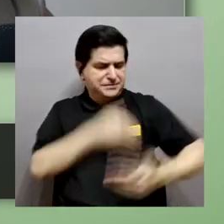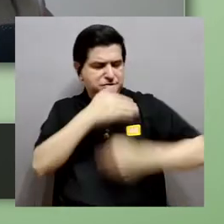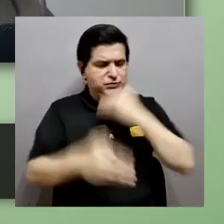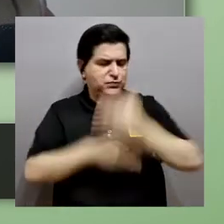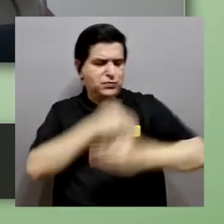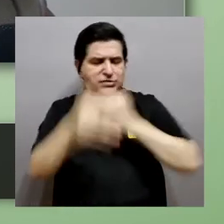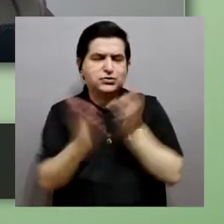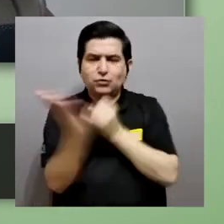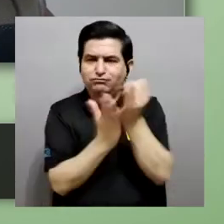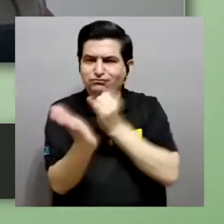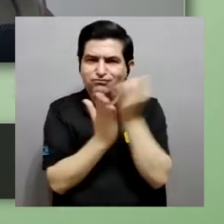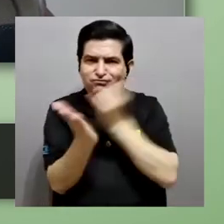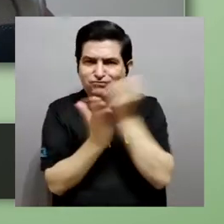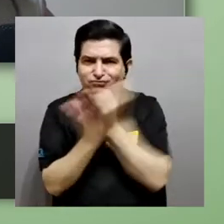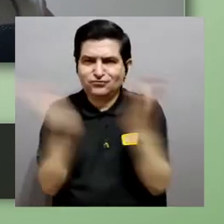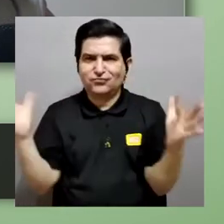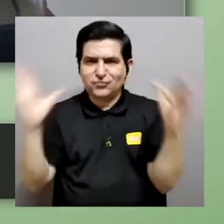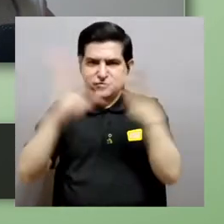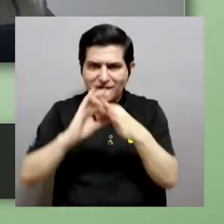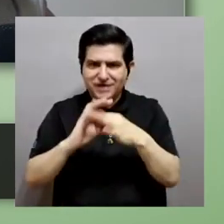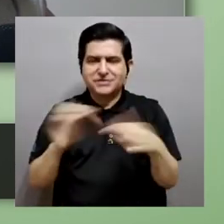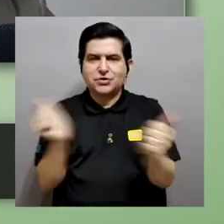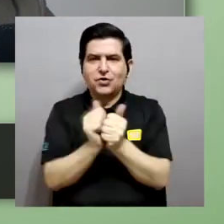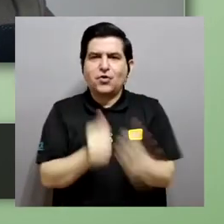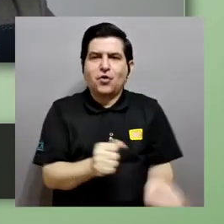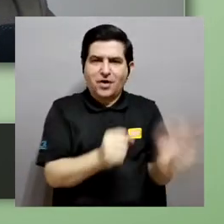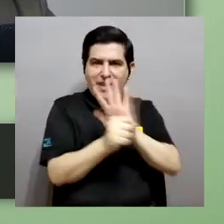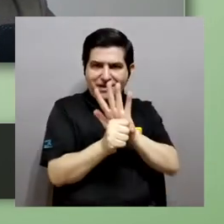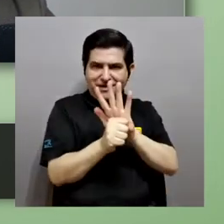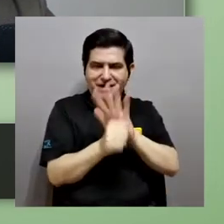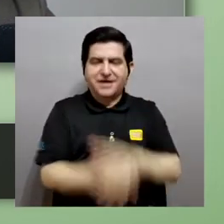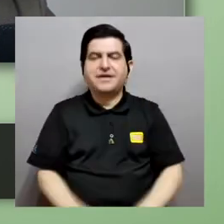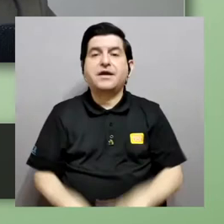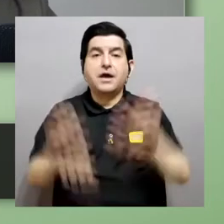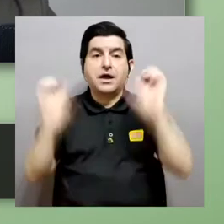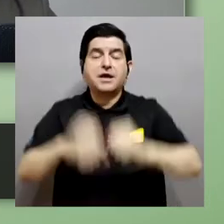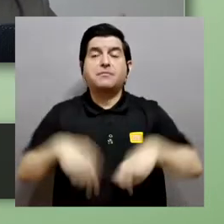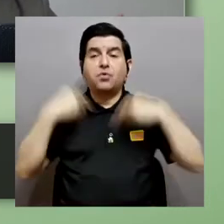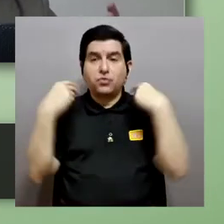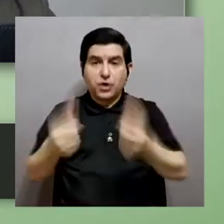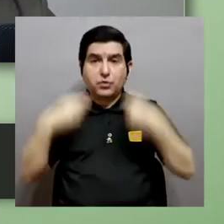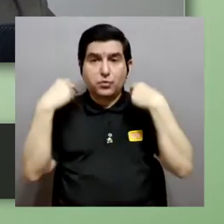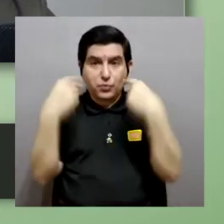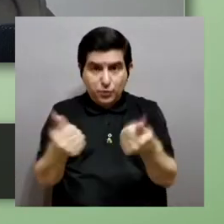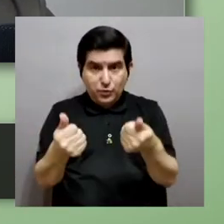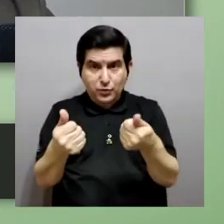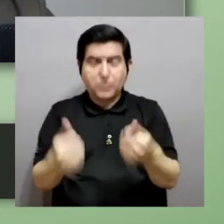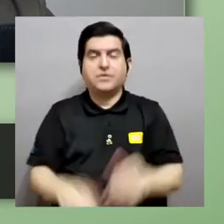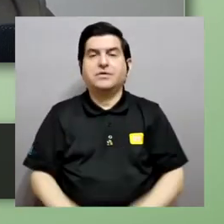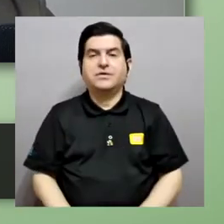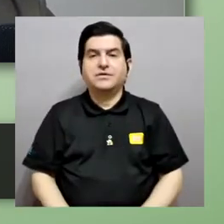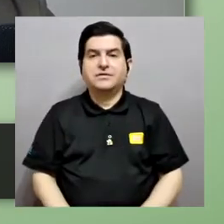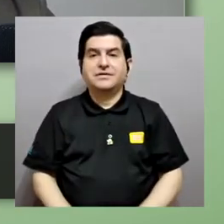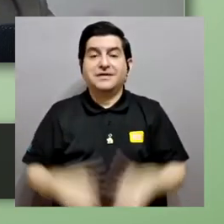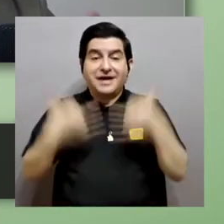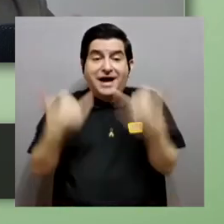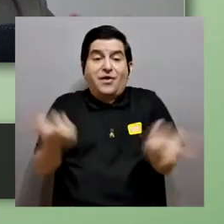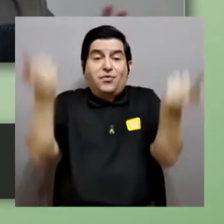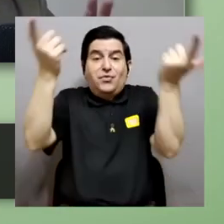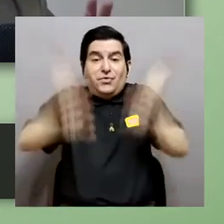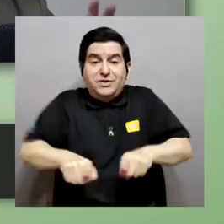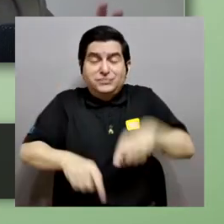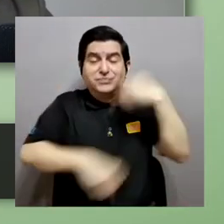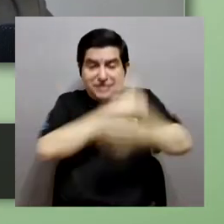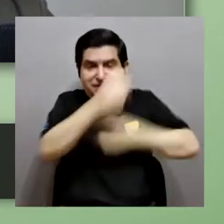relacionada con el SARS-CoV-2 y hacerlo a la velocidad acelerada que ha ocurrido este año porque nos ha